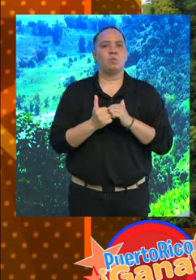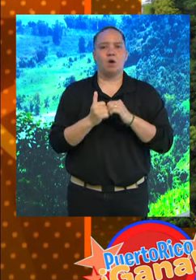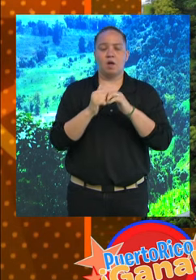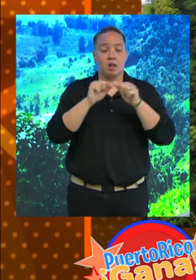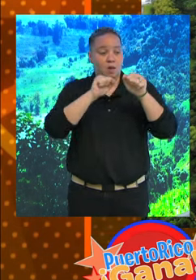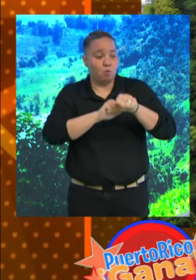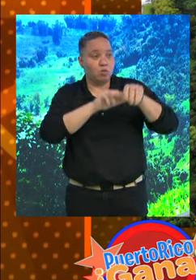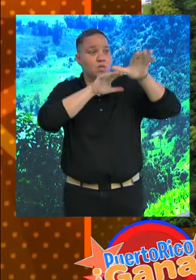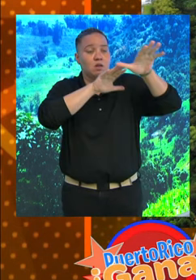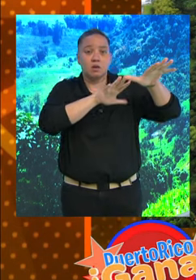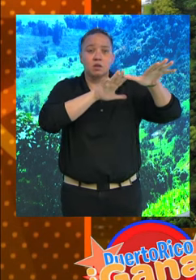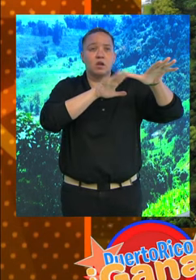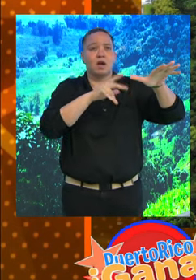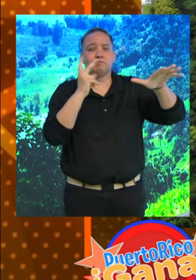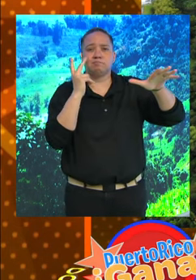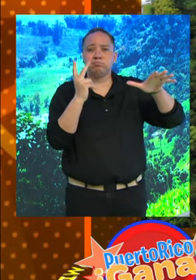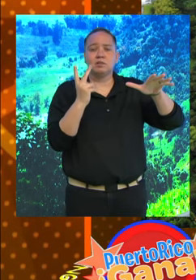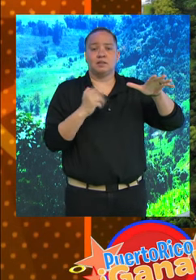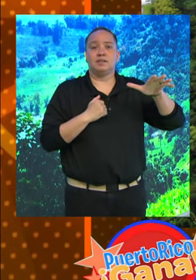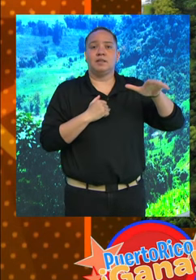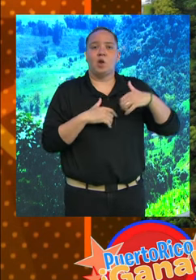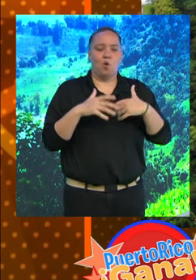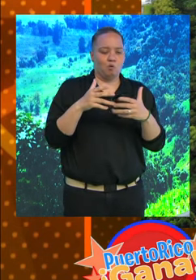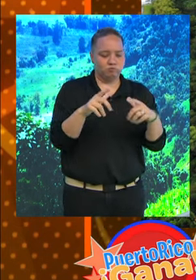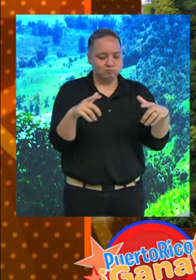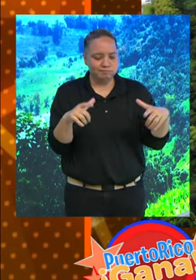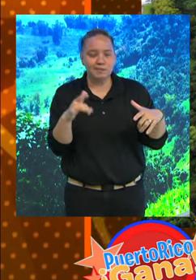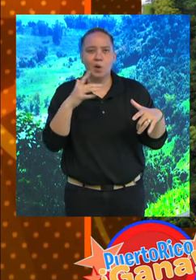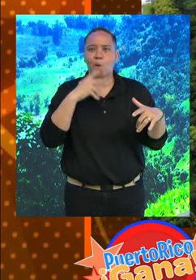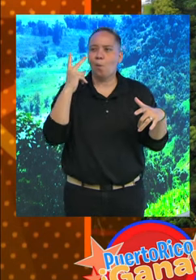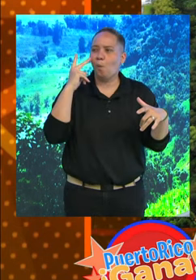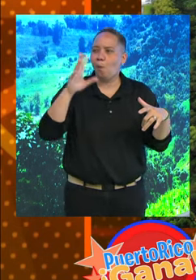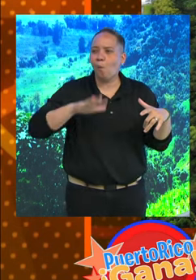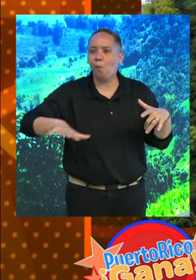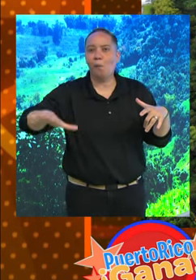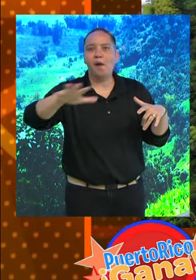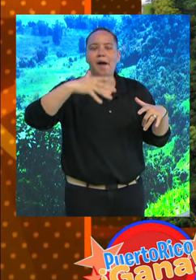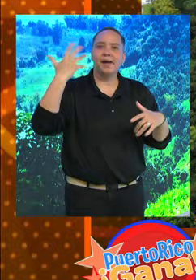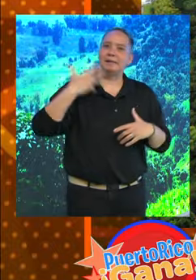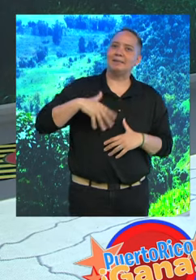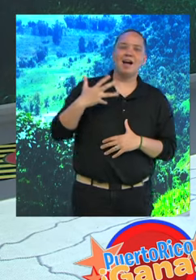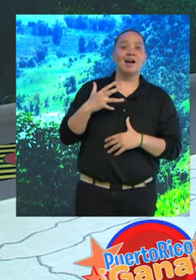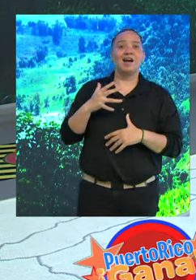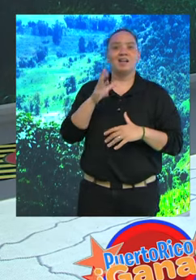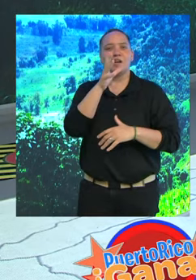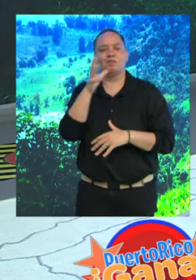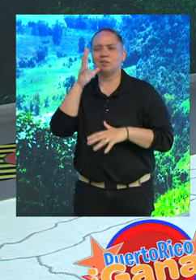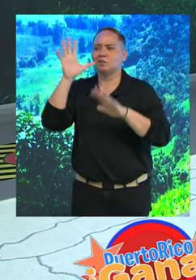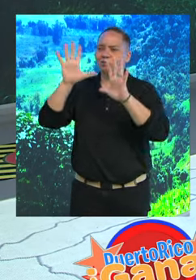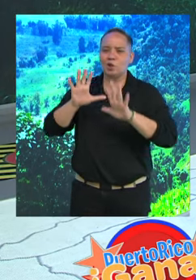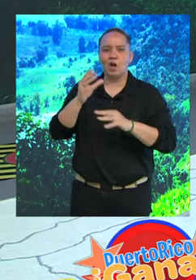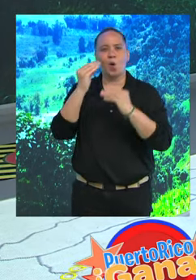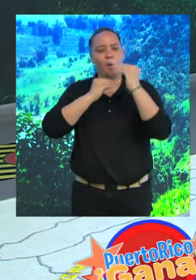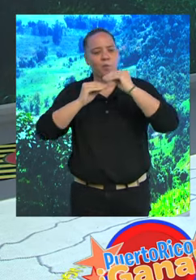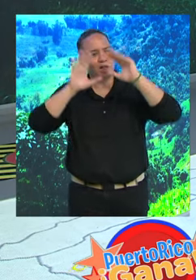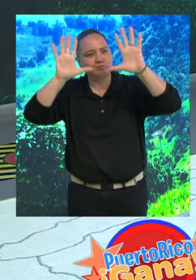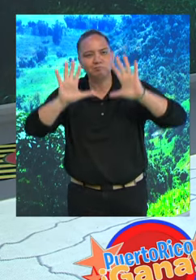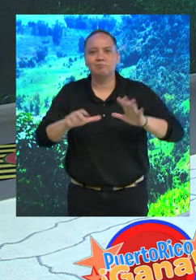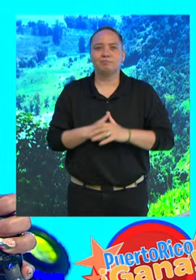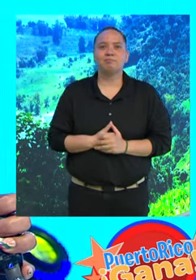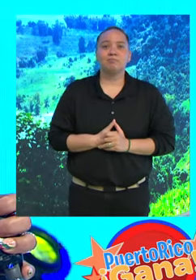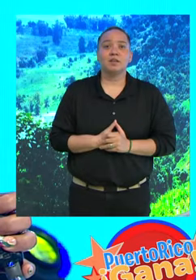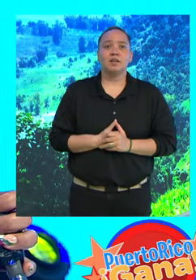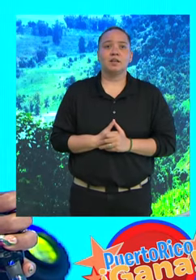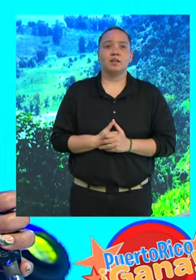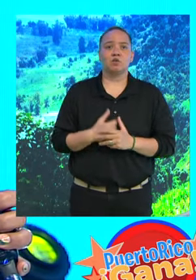montaña. ¿Quién no le gusta comerse un plato de comida con una vista extraordinaria como lo sea en la finca? espectacular. La comida brutal. Yo he